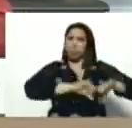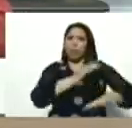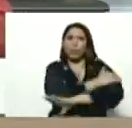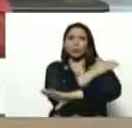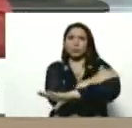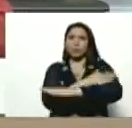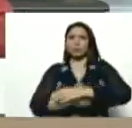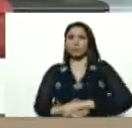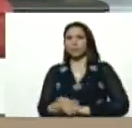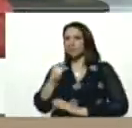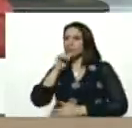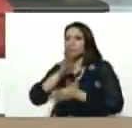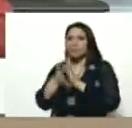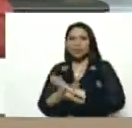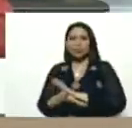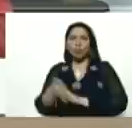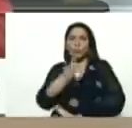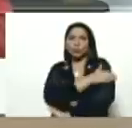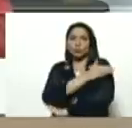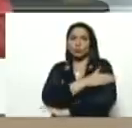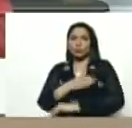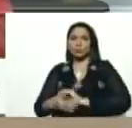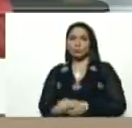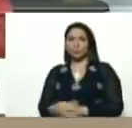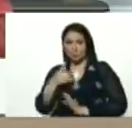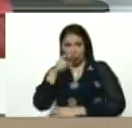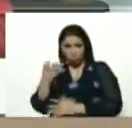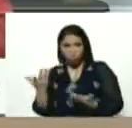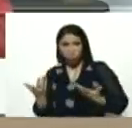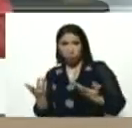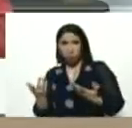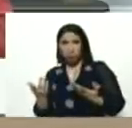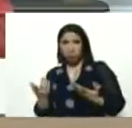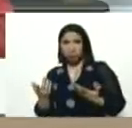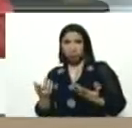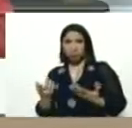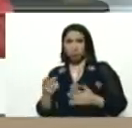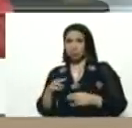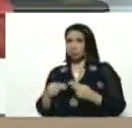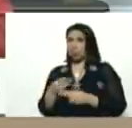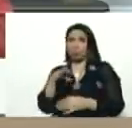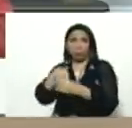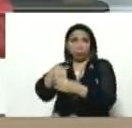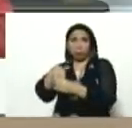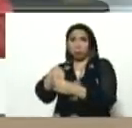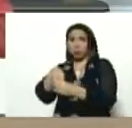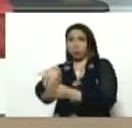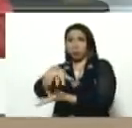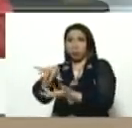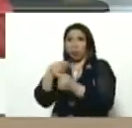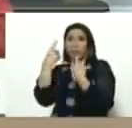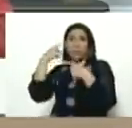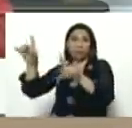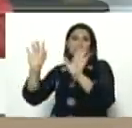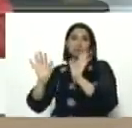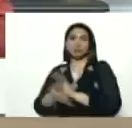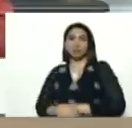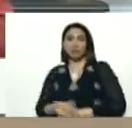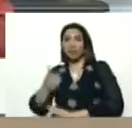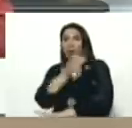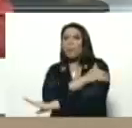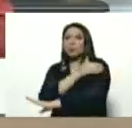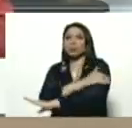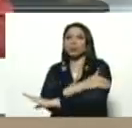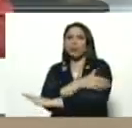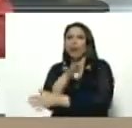¿quién ha destruido la oposición? Maduro, yo no me meto, en sus asuntos, la oposición,